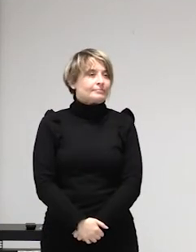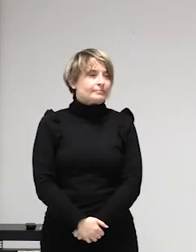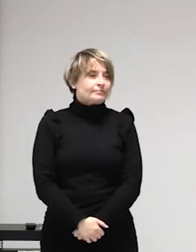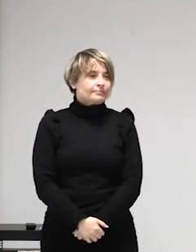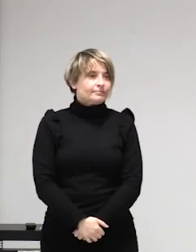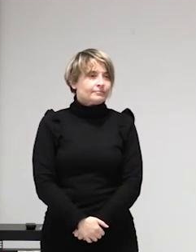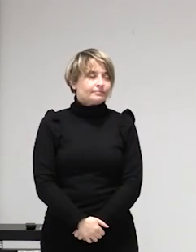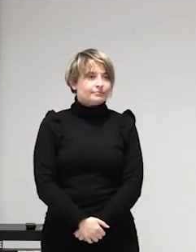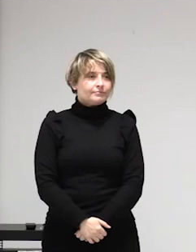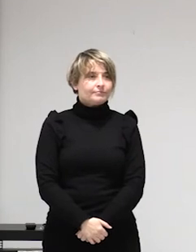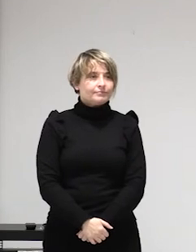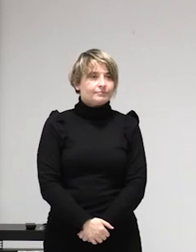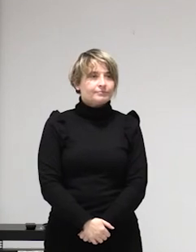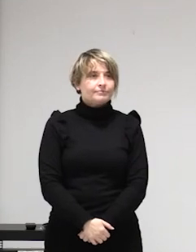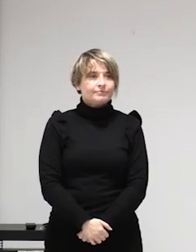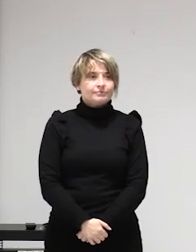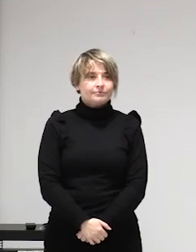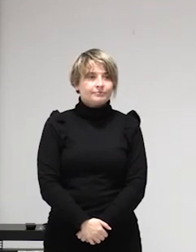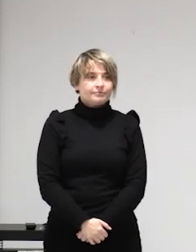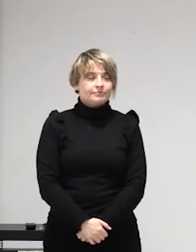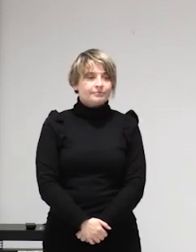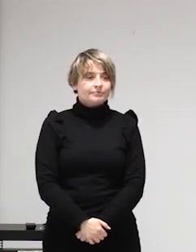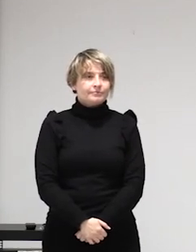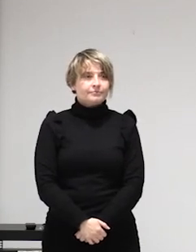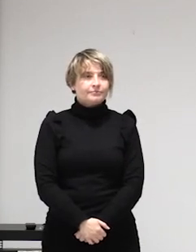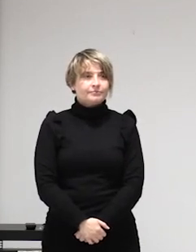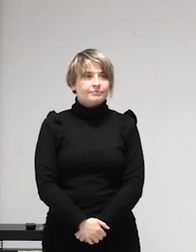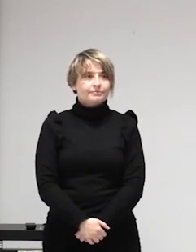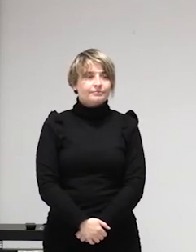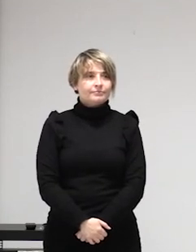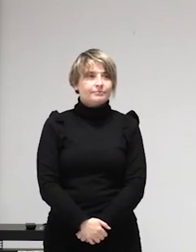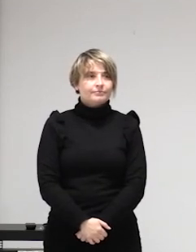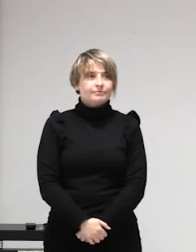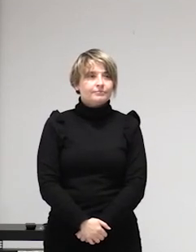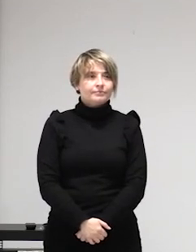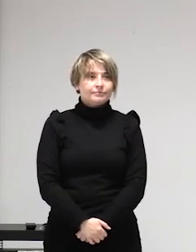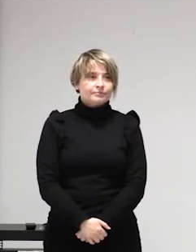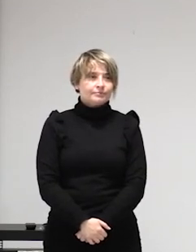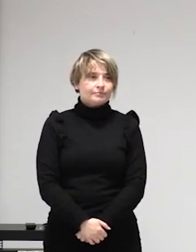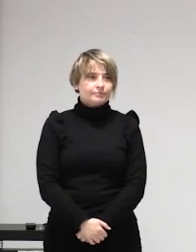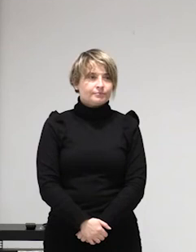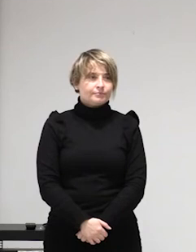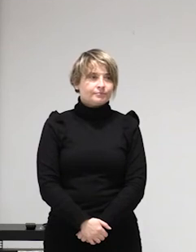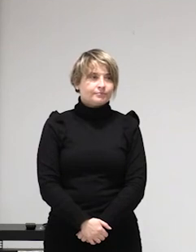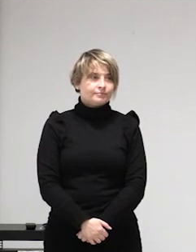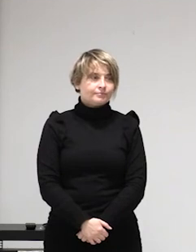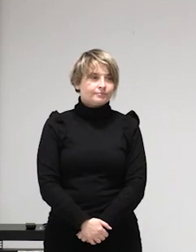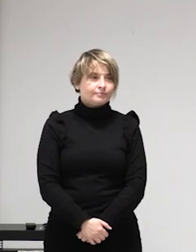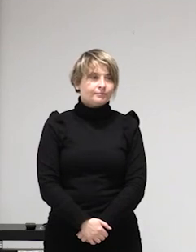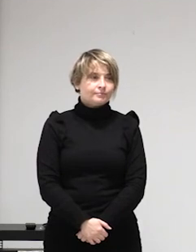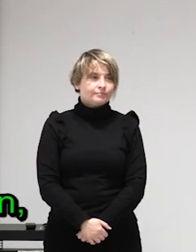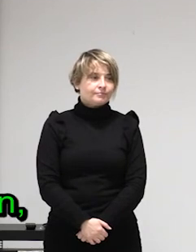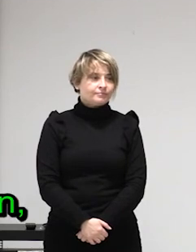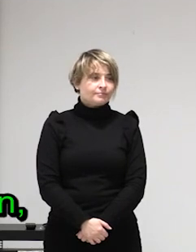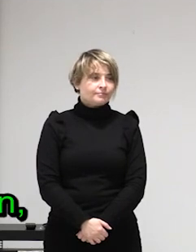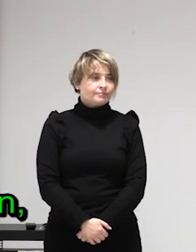a los hombres de que no tienen que abusar de que tienen que respetar los límites de todas las mujeres